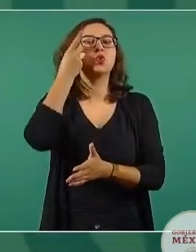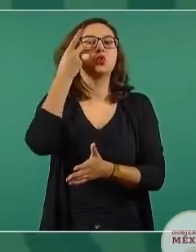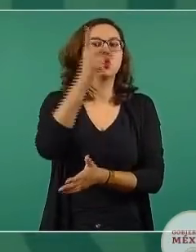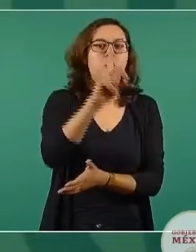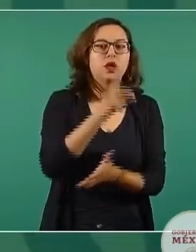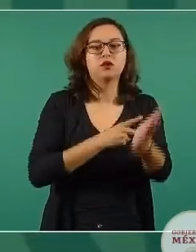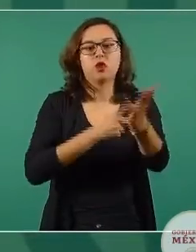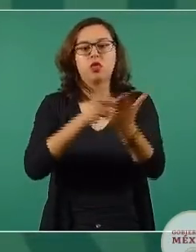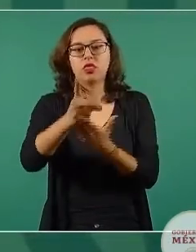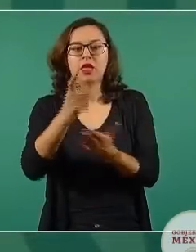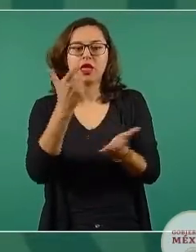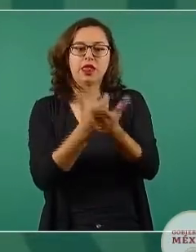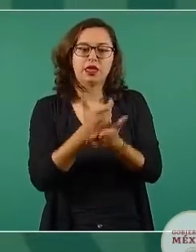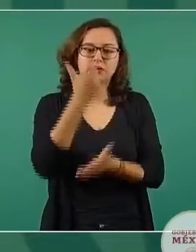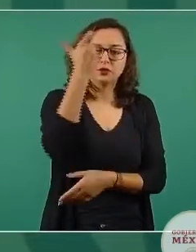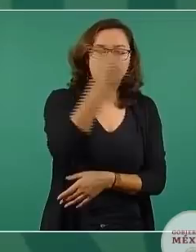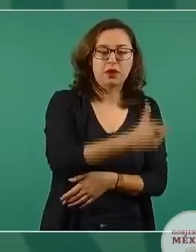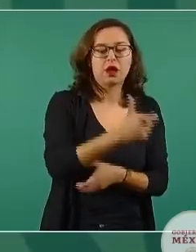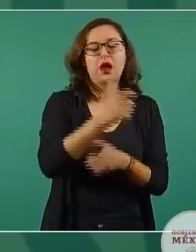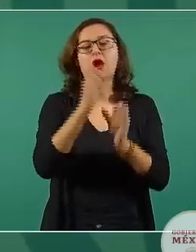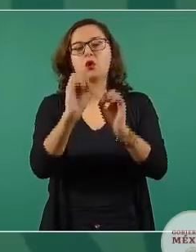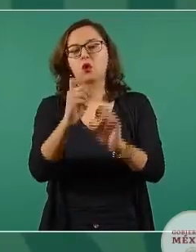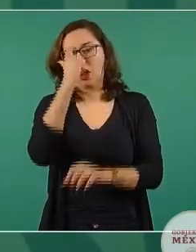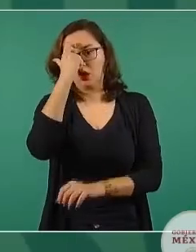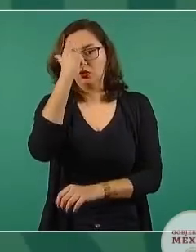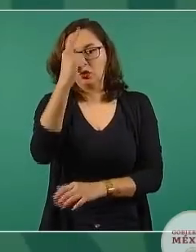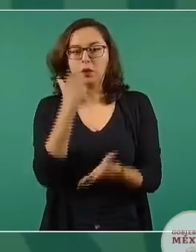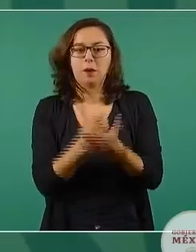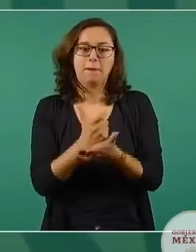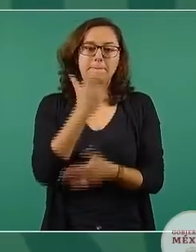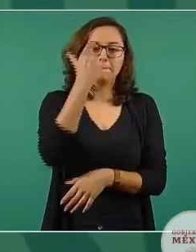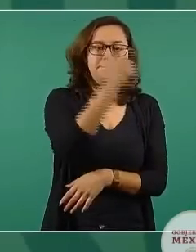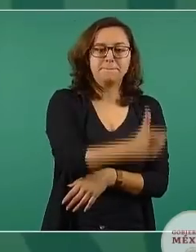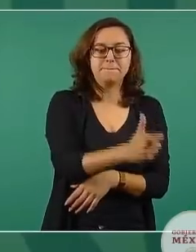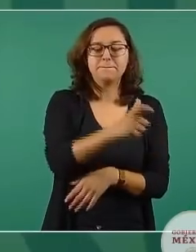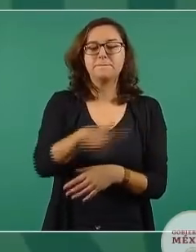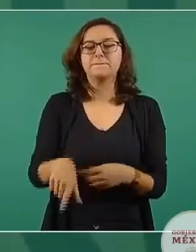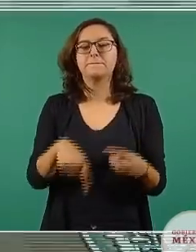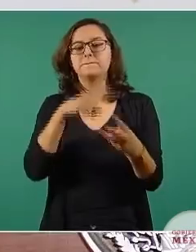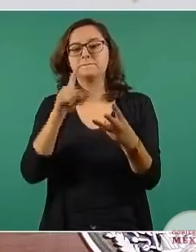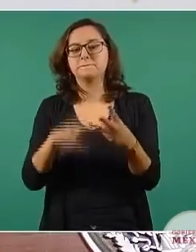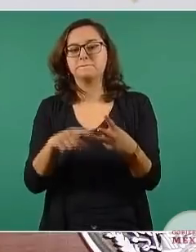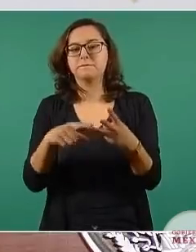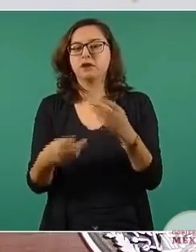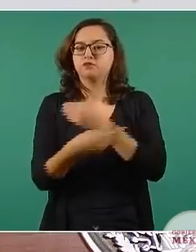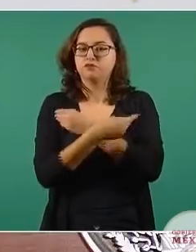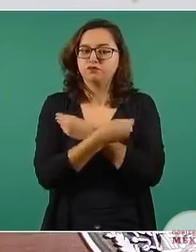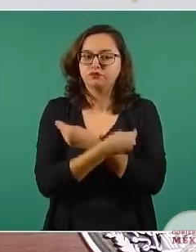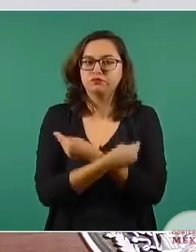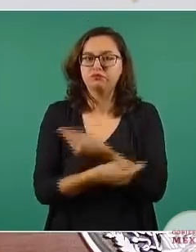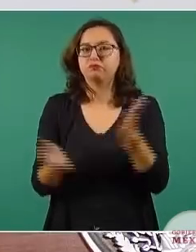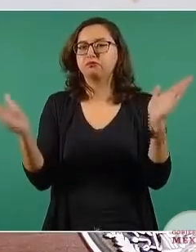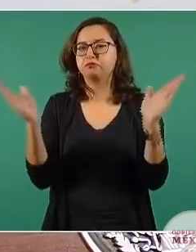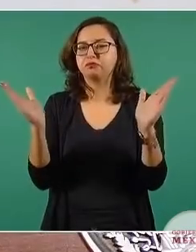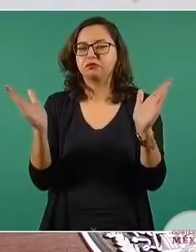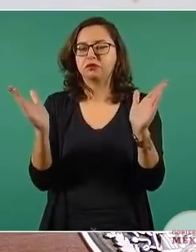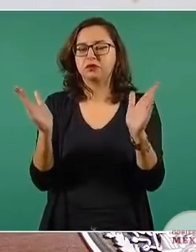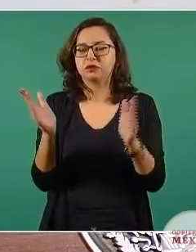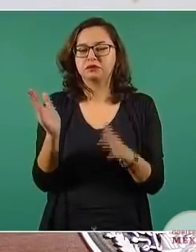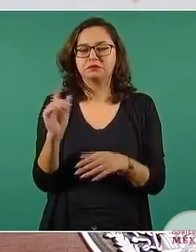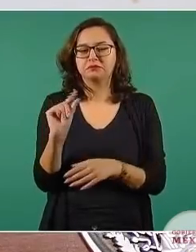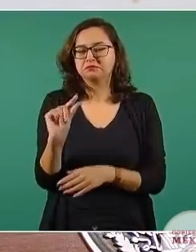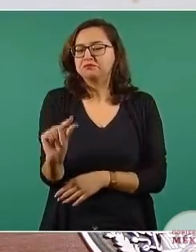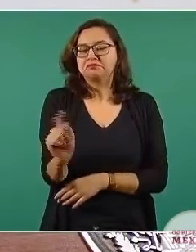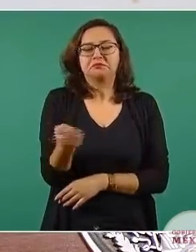pagaron a los herederos o los autores y un micro costo de distribución mínimo, prácticamente